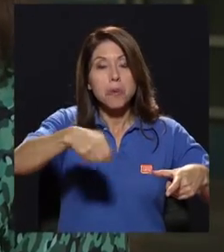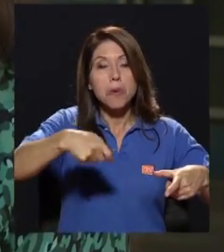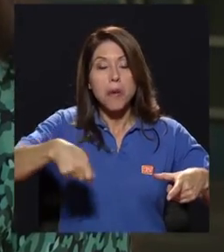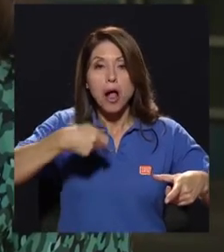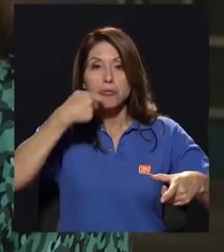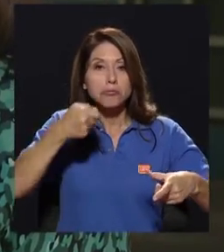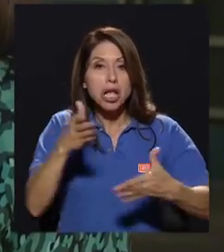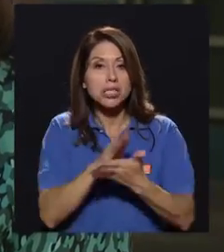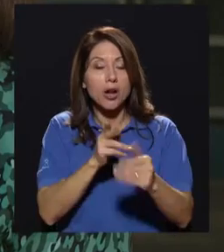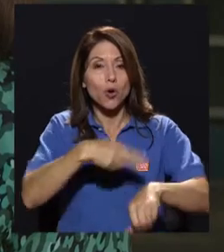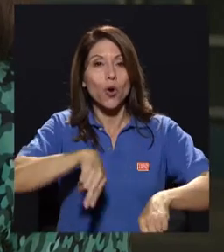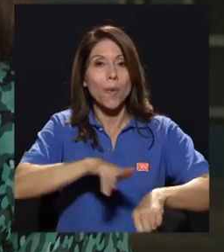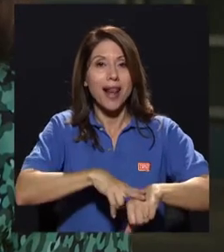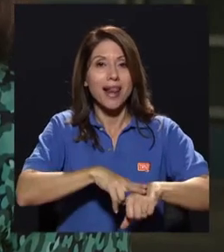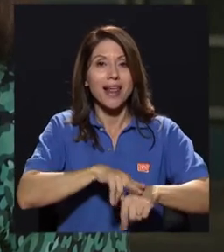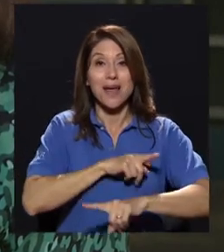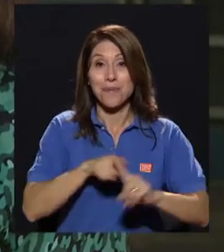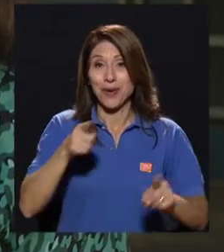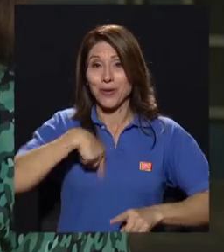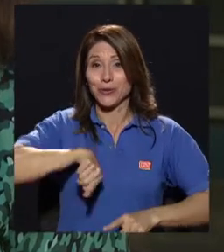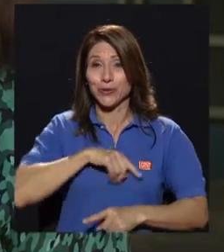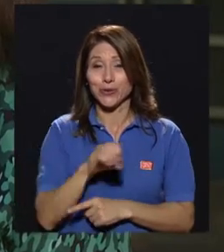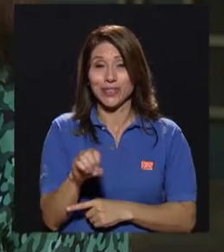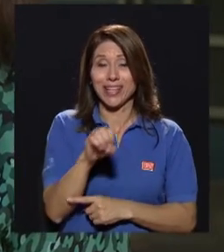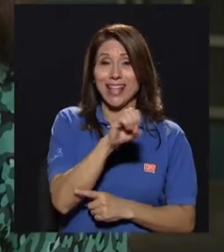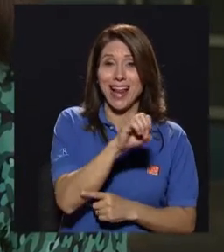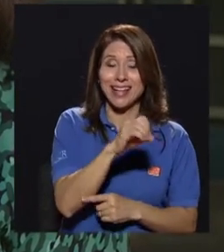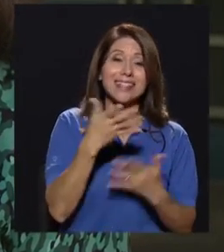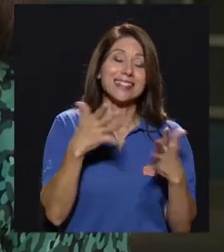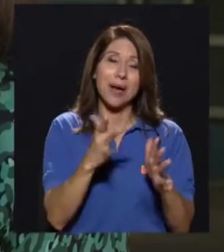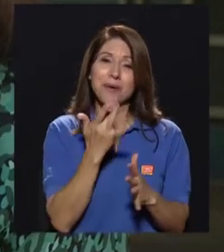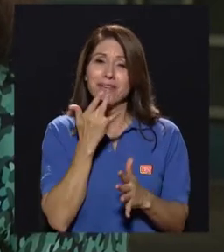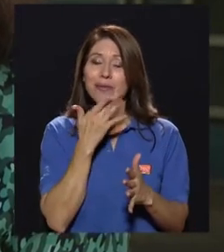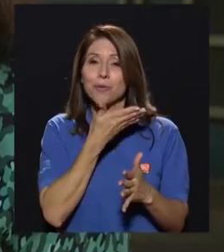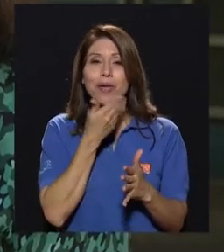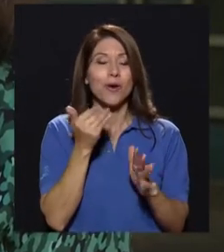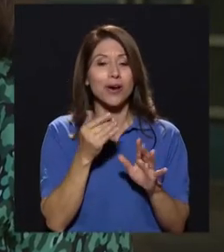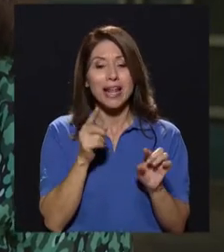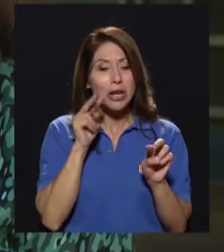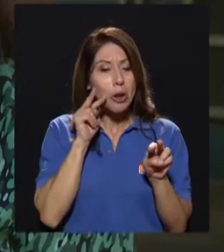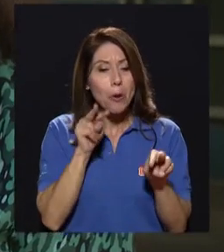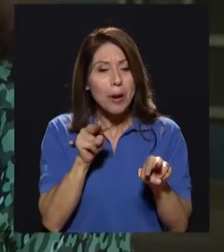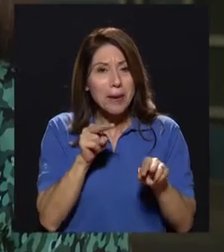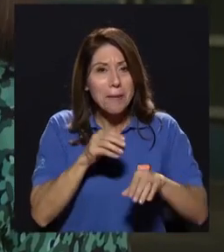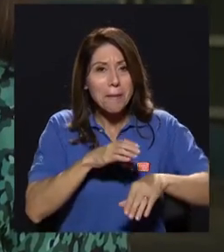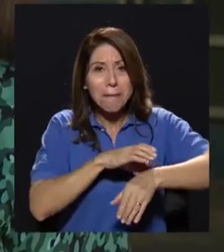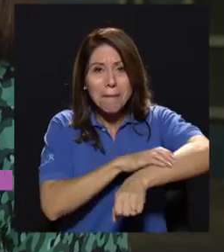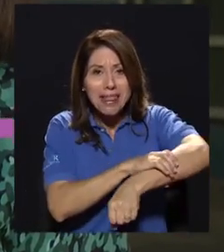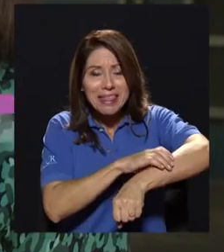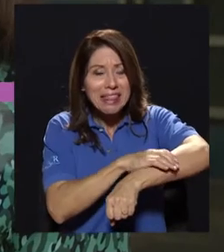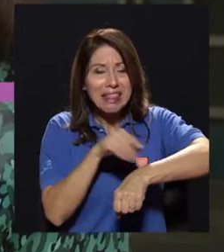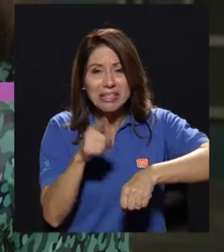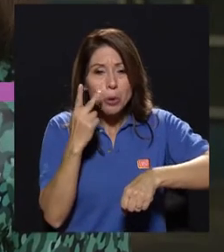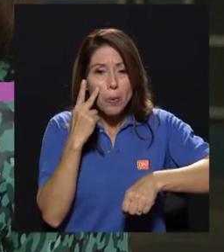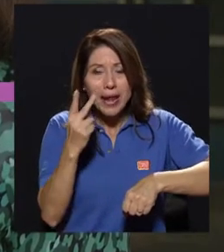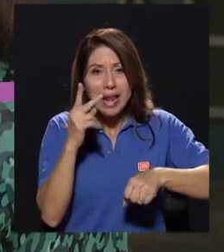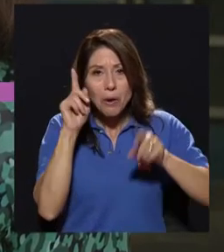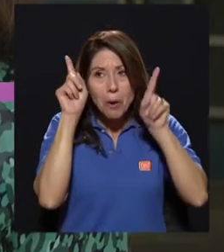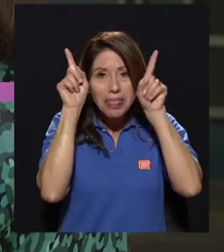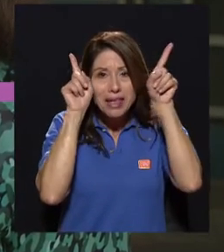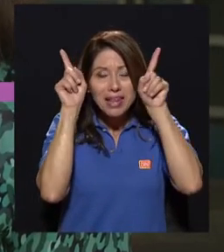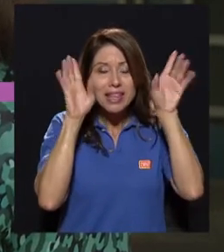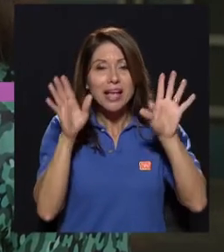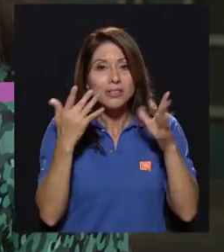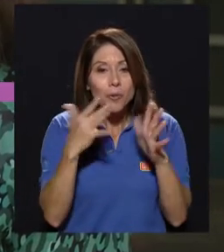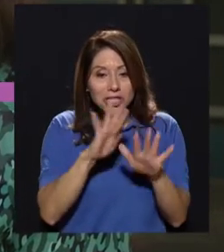se prefieren los productos procesados, donde ya no vemos antenas, donde ya no vemos patitas. Para esos casos es donde la ciencia y la tecnología de